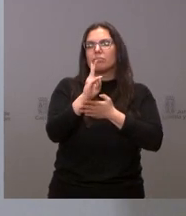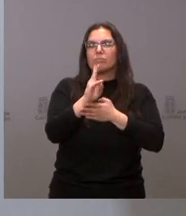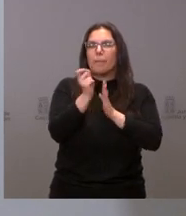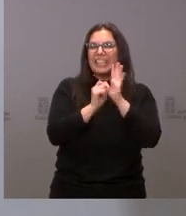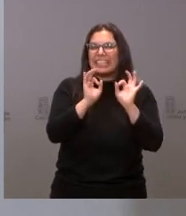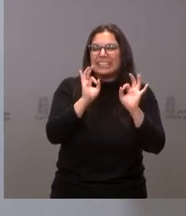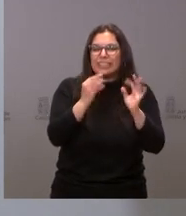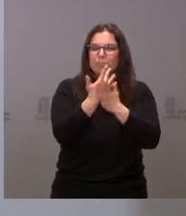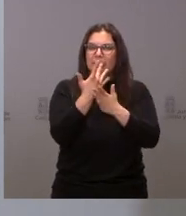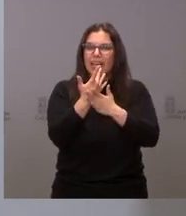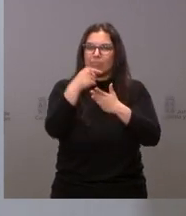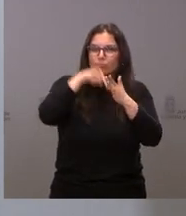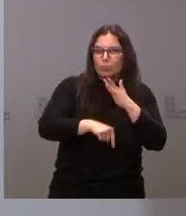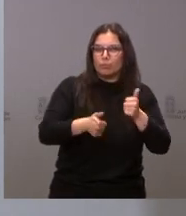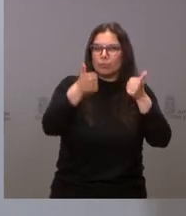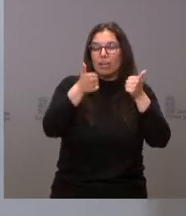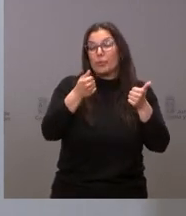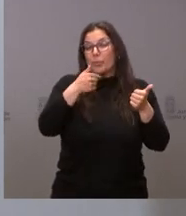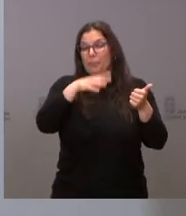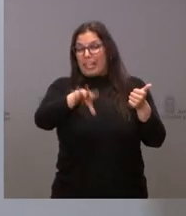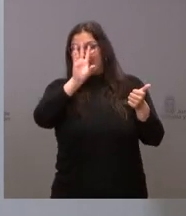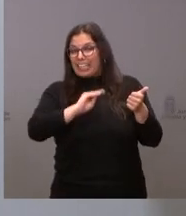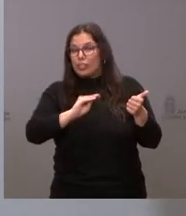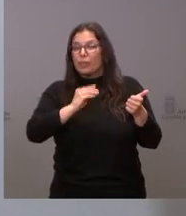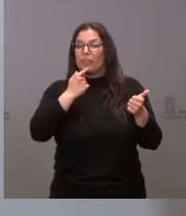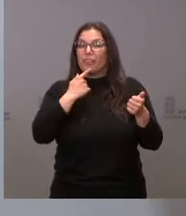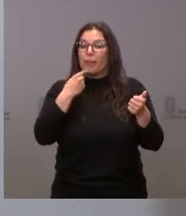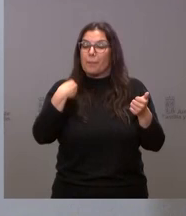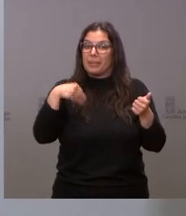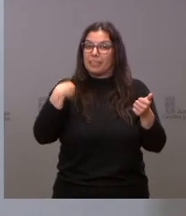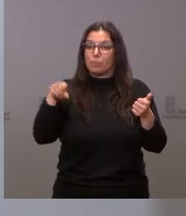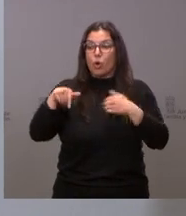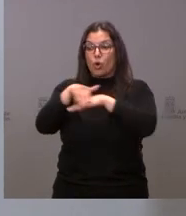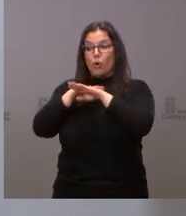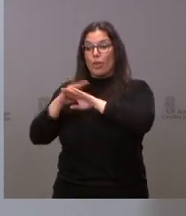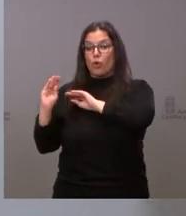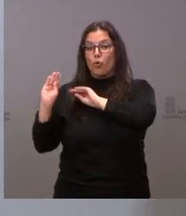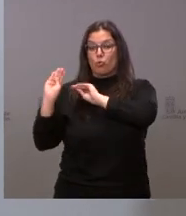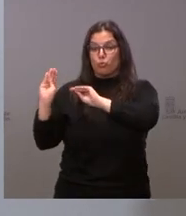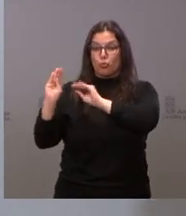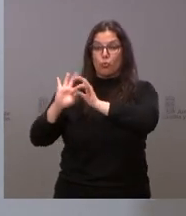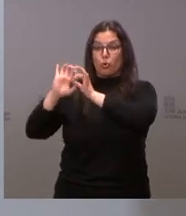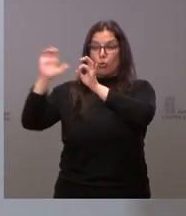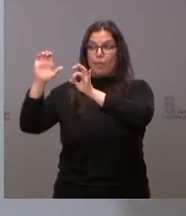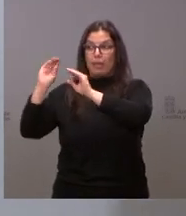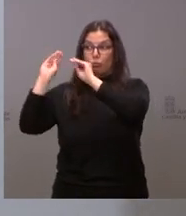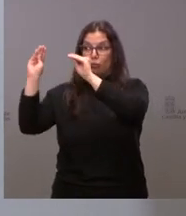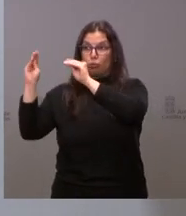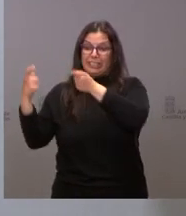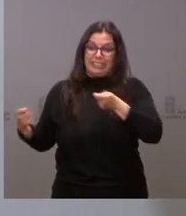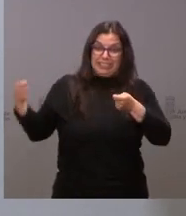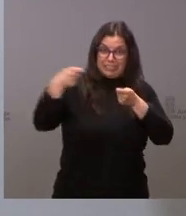concreta o de qué manera creo entender que ha dicho que complementarían las del Gobierno y la Unión Europea? Gracias.